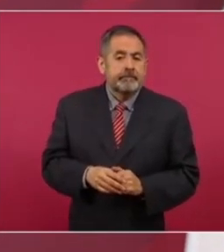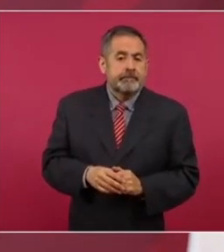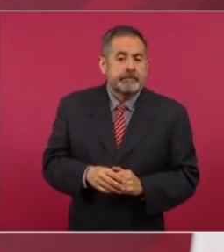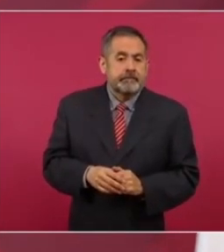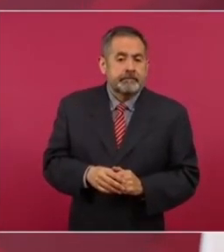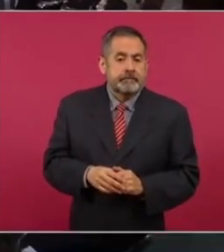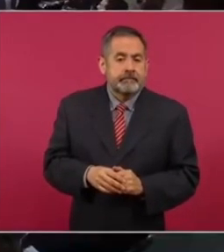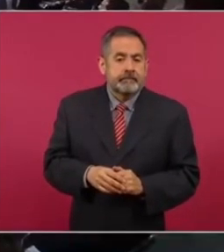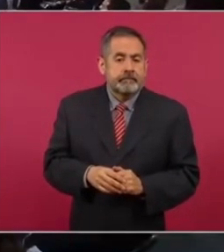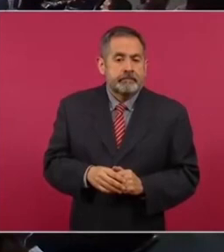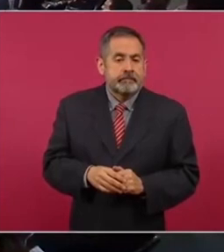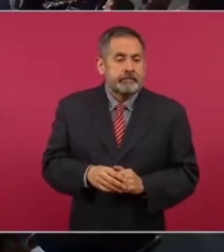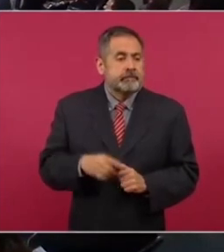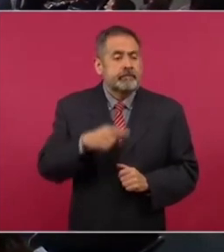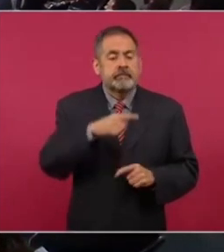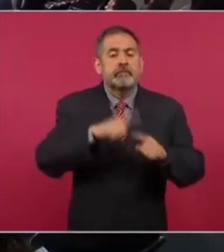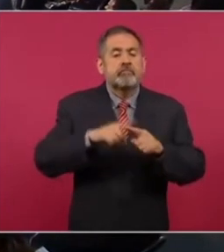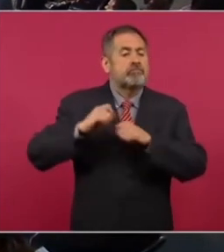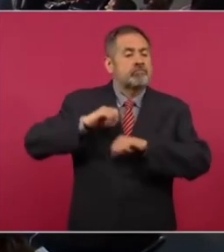lo va a manejar el gobierno